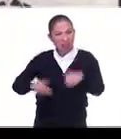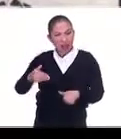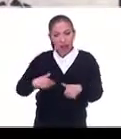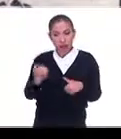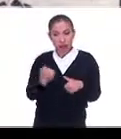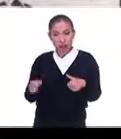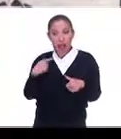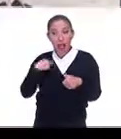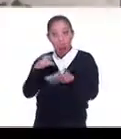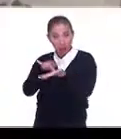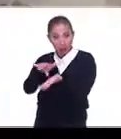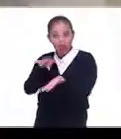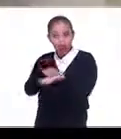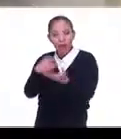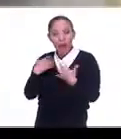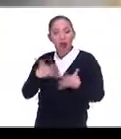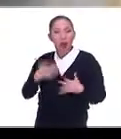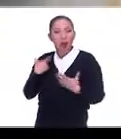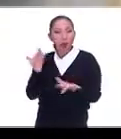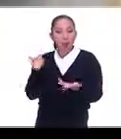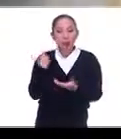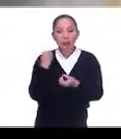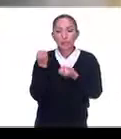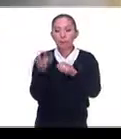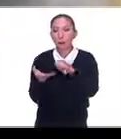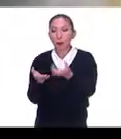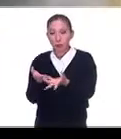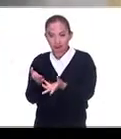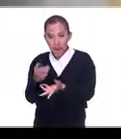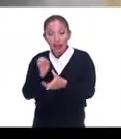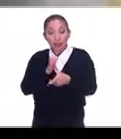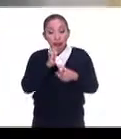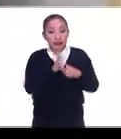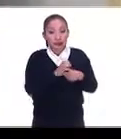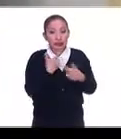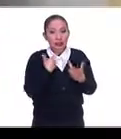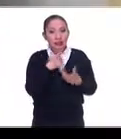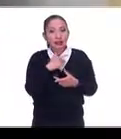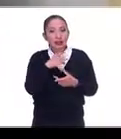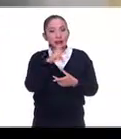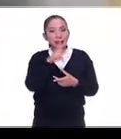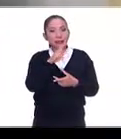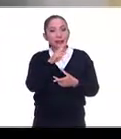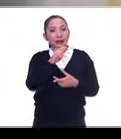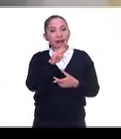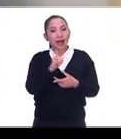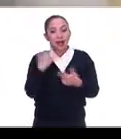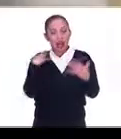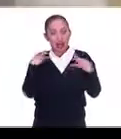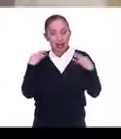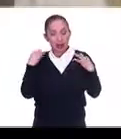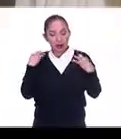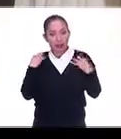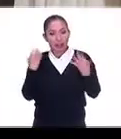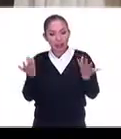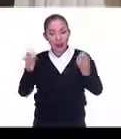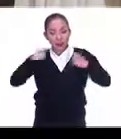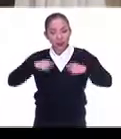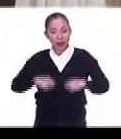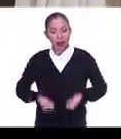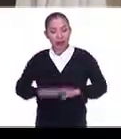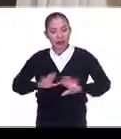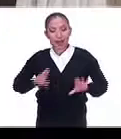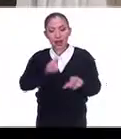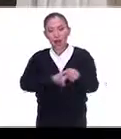momento, y de pronto aparece el pret-a-porter, la ropa de ponerse,